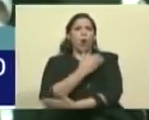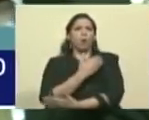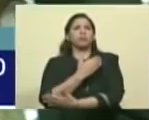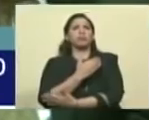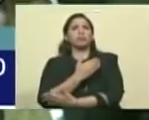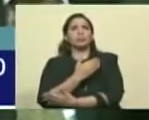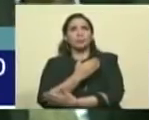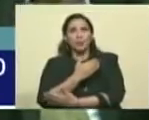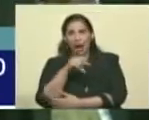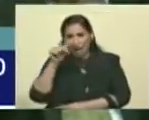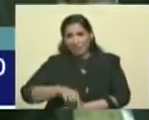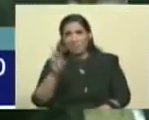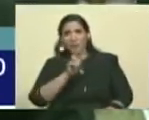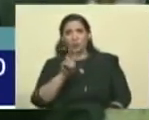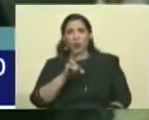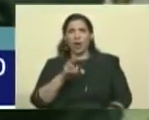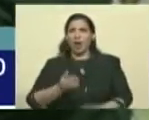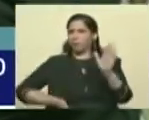Nicolás Maduro.